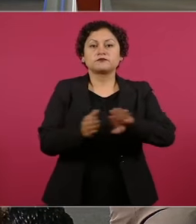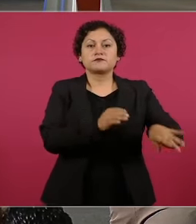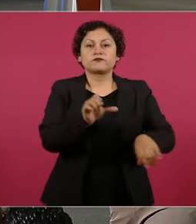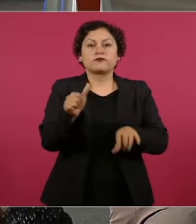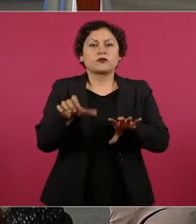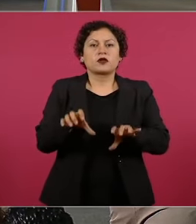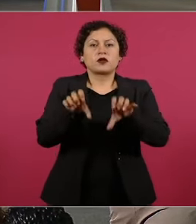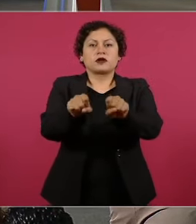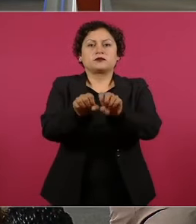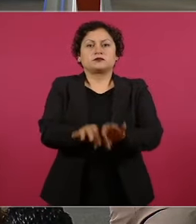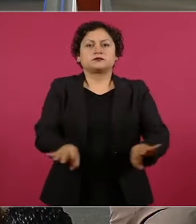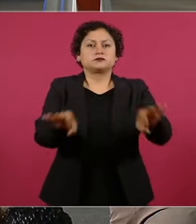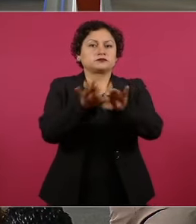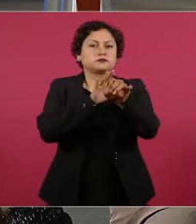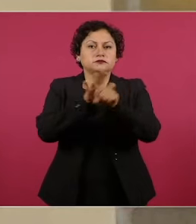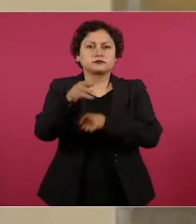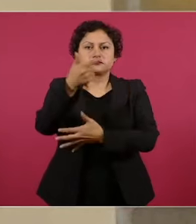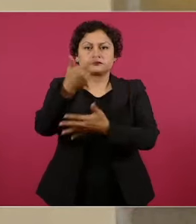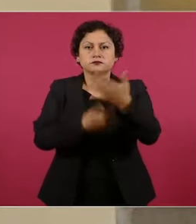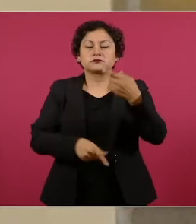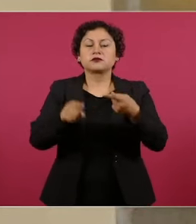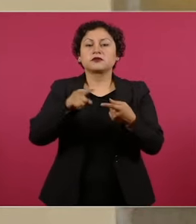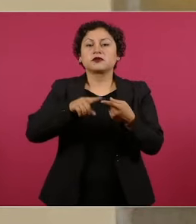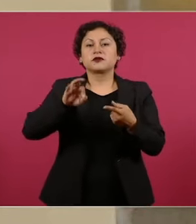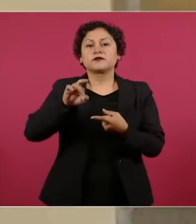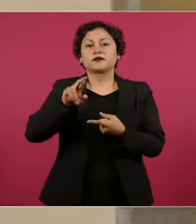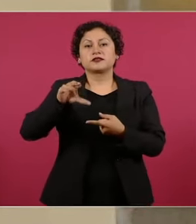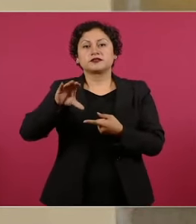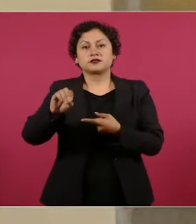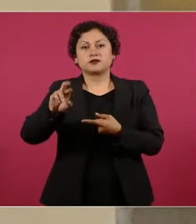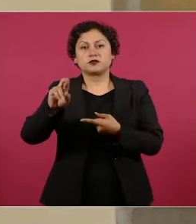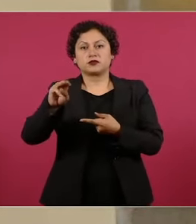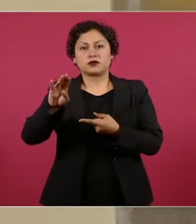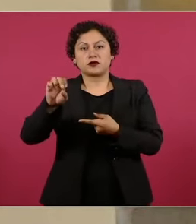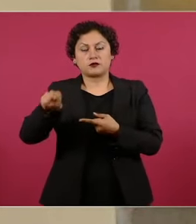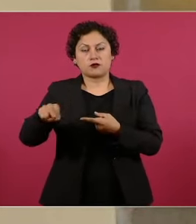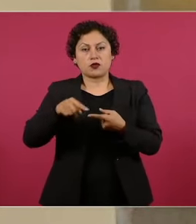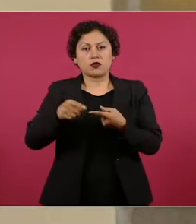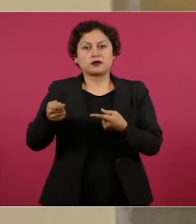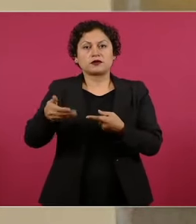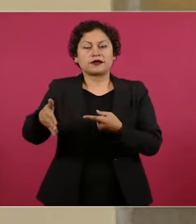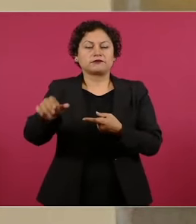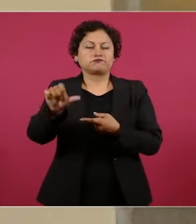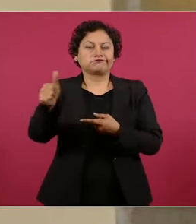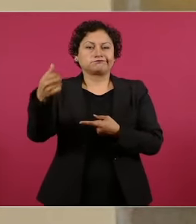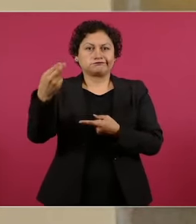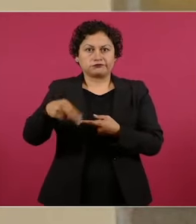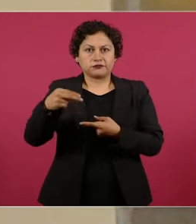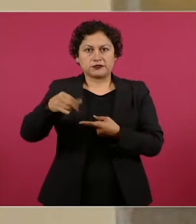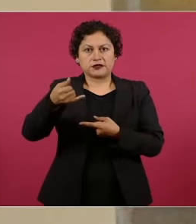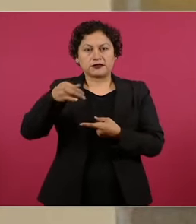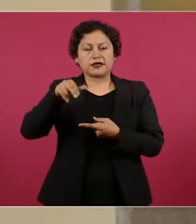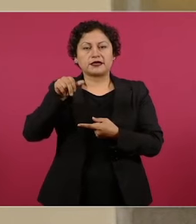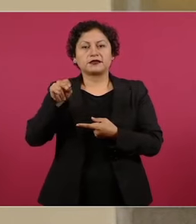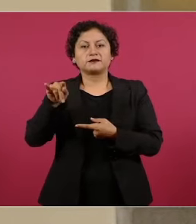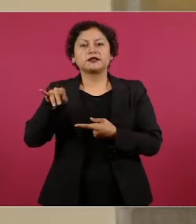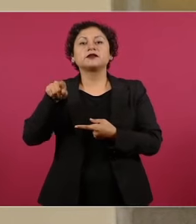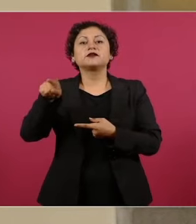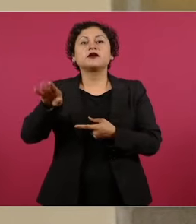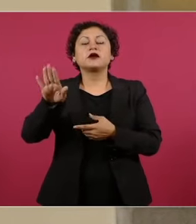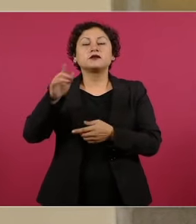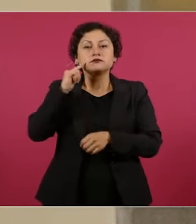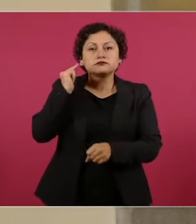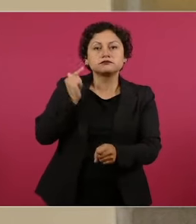a Francisco Ramón, alias Ñaca Bélico, fue detenido en flagrancia por la